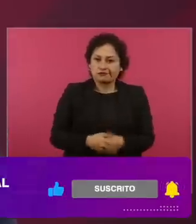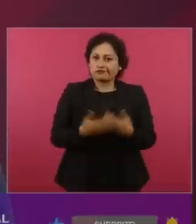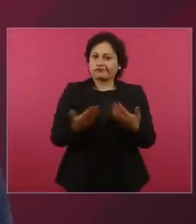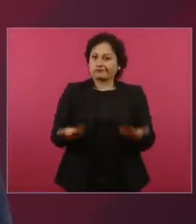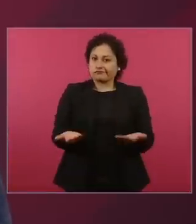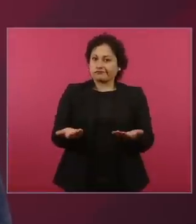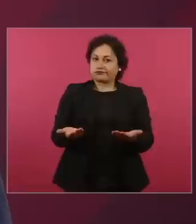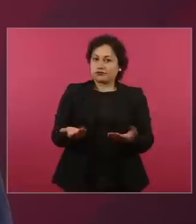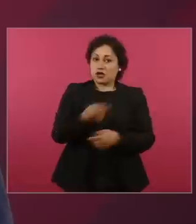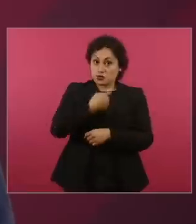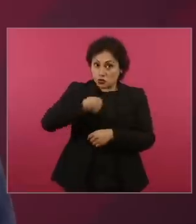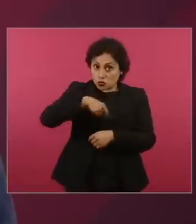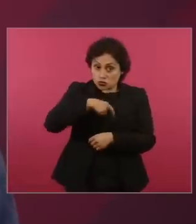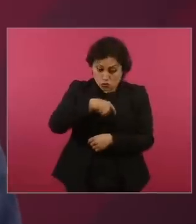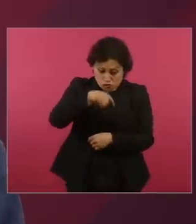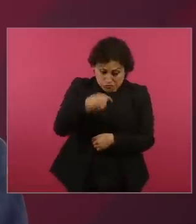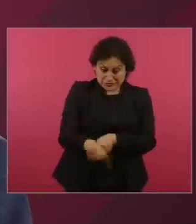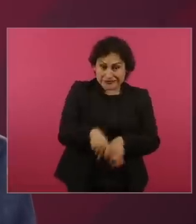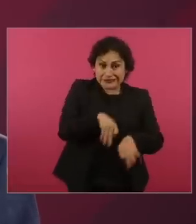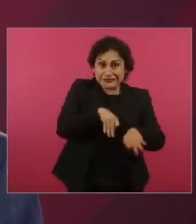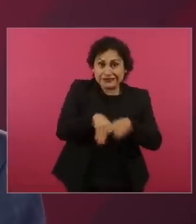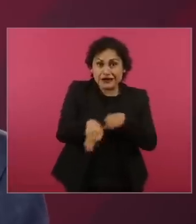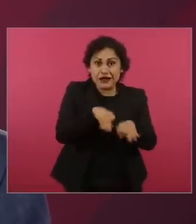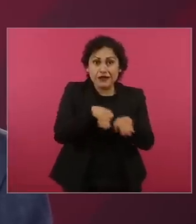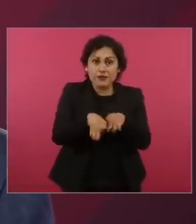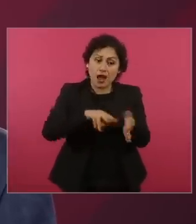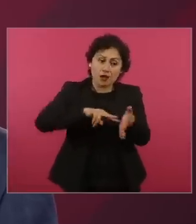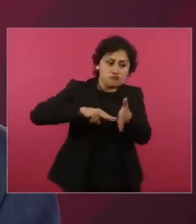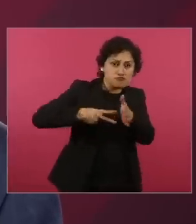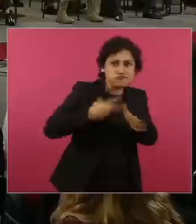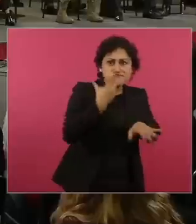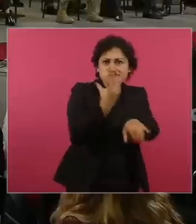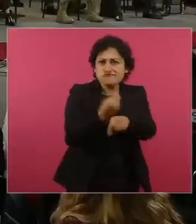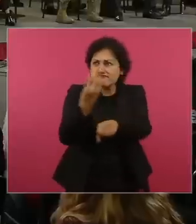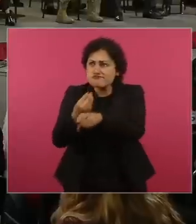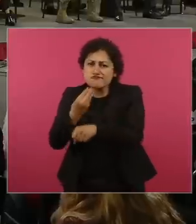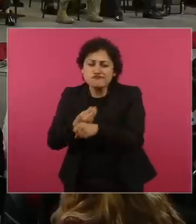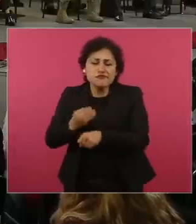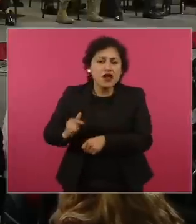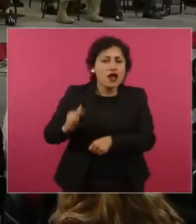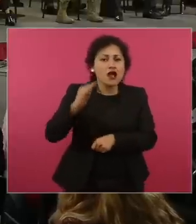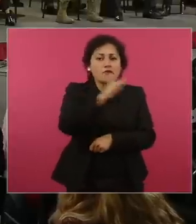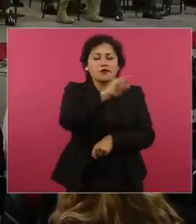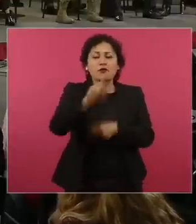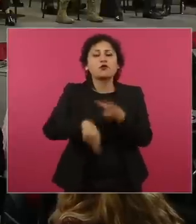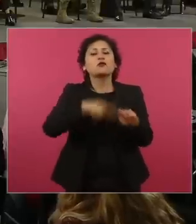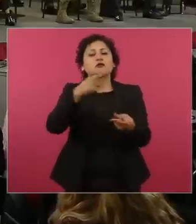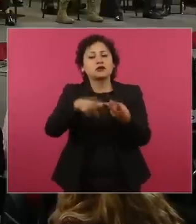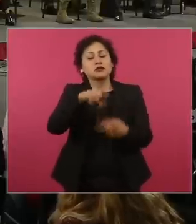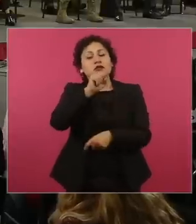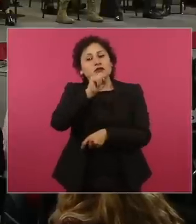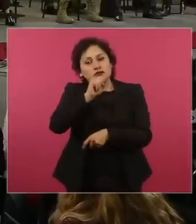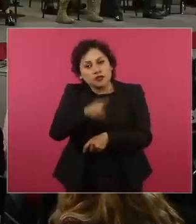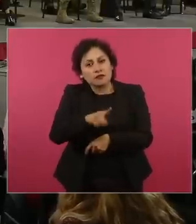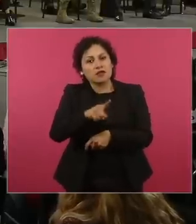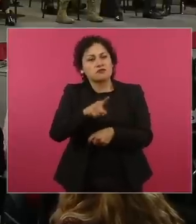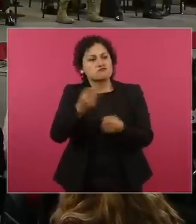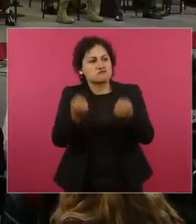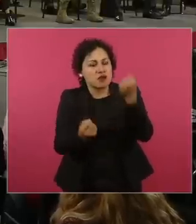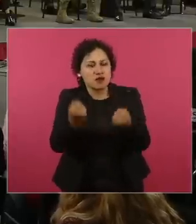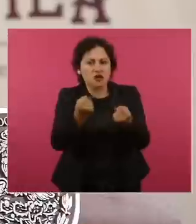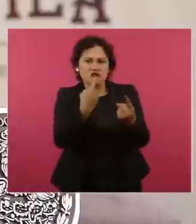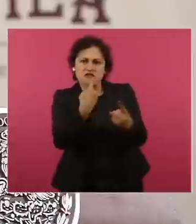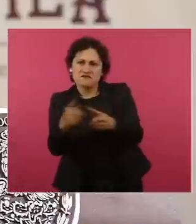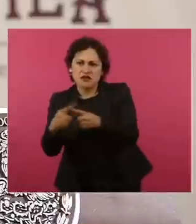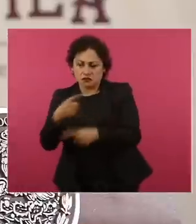de componer aviones, de componer motores, de arreglar toda esa situación, nos quedamos también